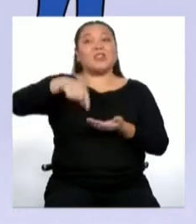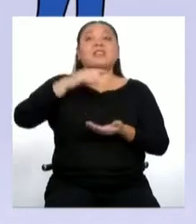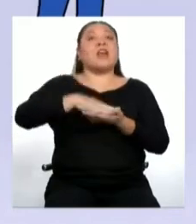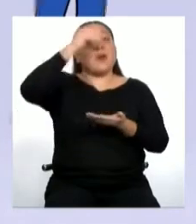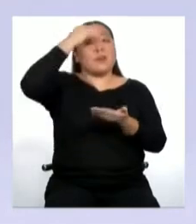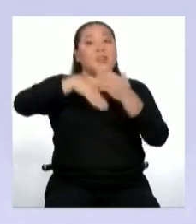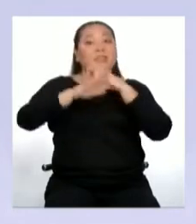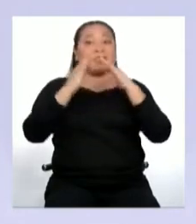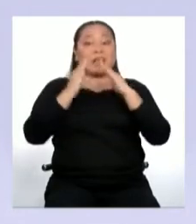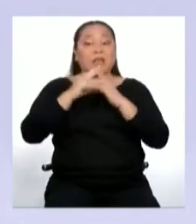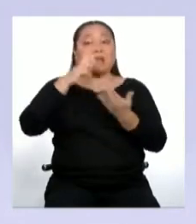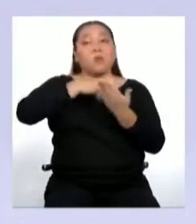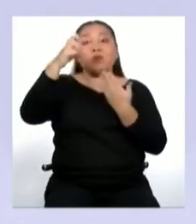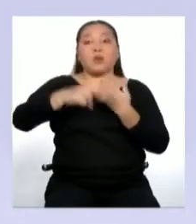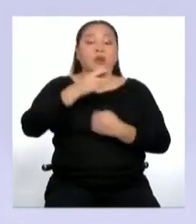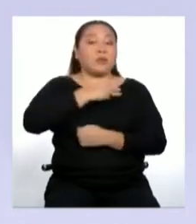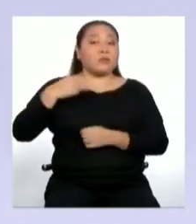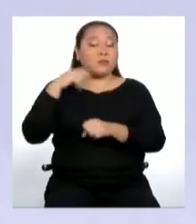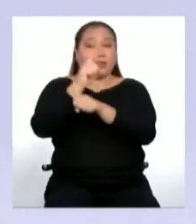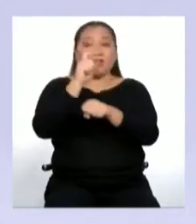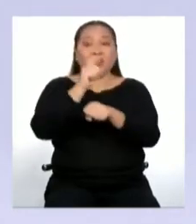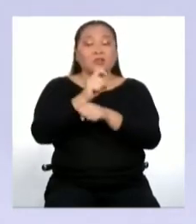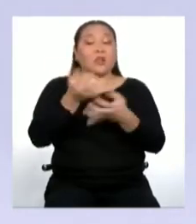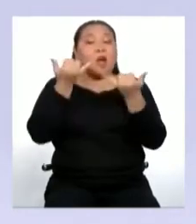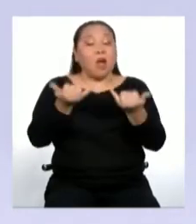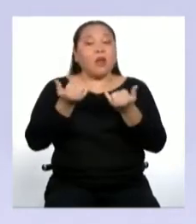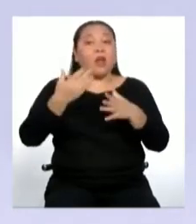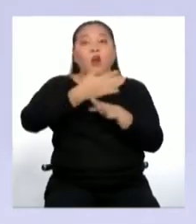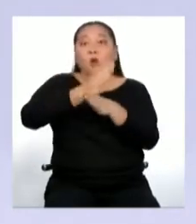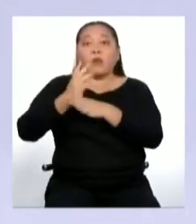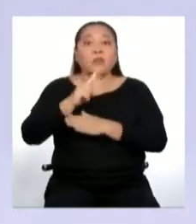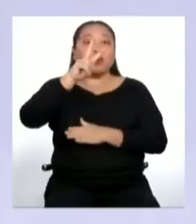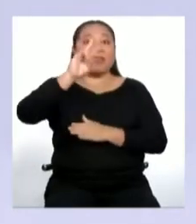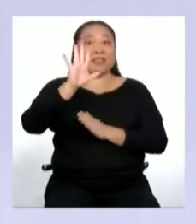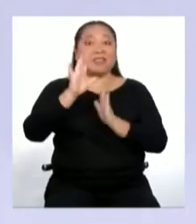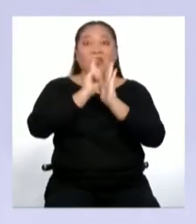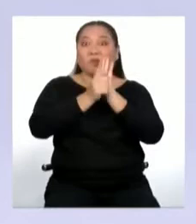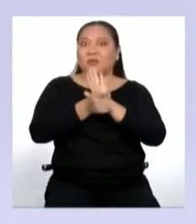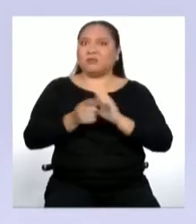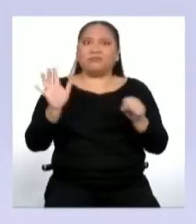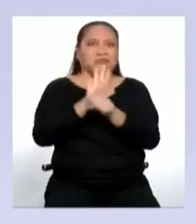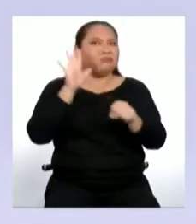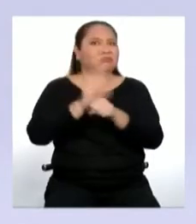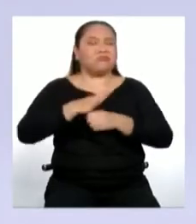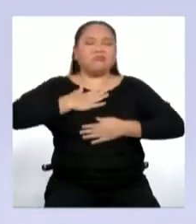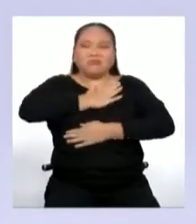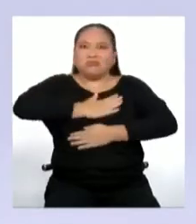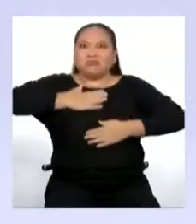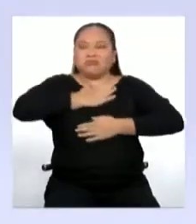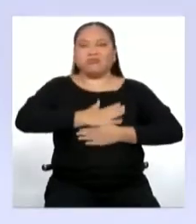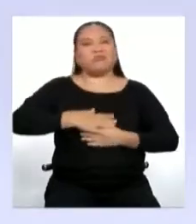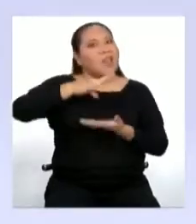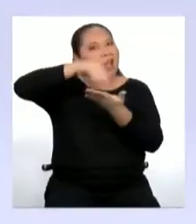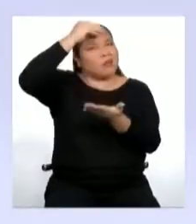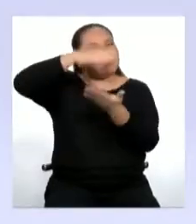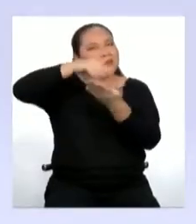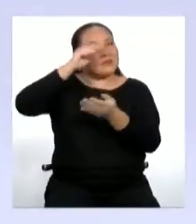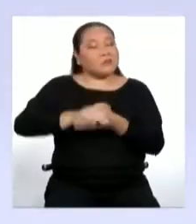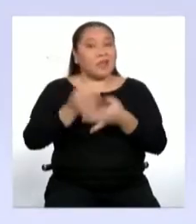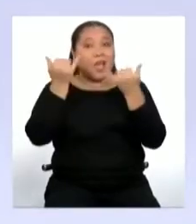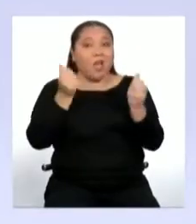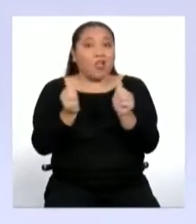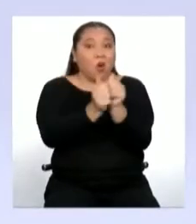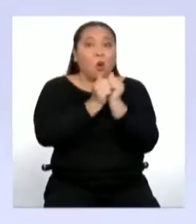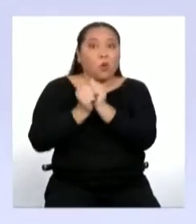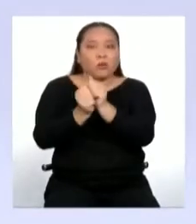casa, una iniciativa del Ministerio de Educación en donde compartiremos 25 minutos llenos de entretenimiento y aprendizaje. Así que ahora todos